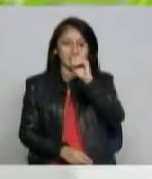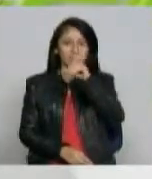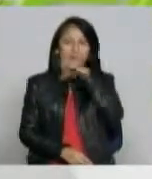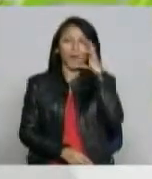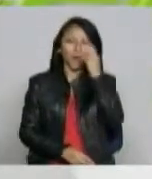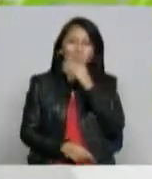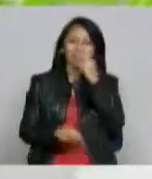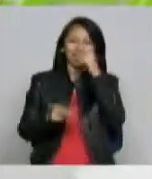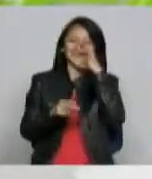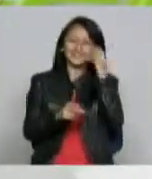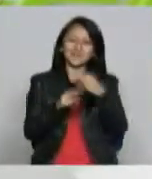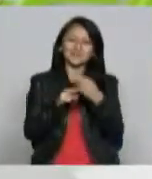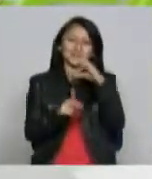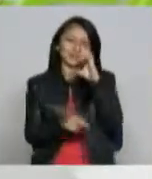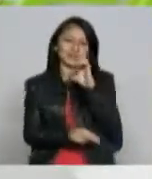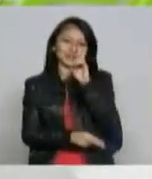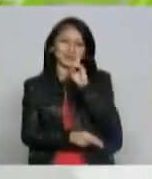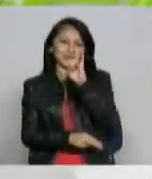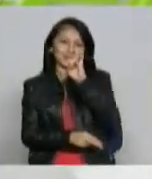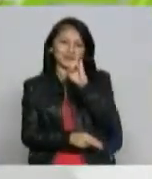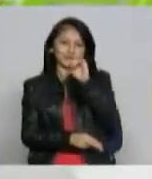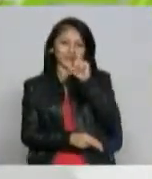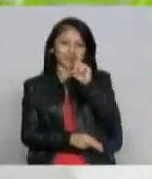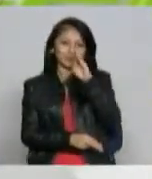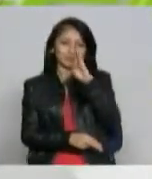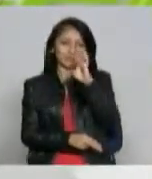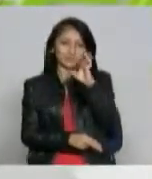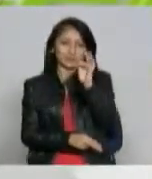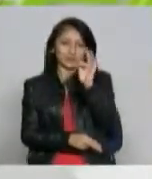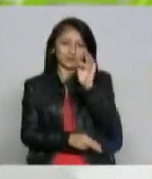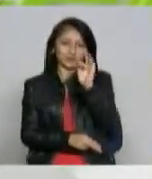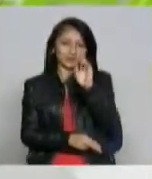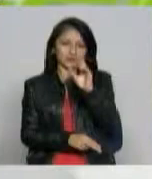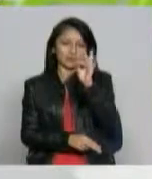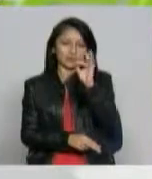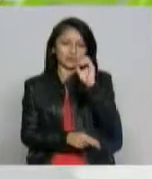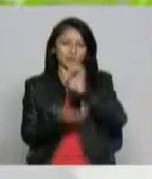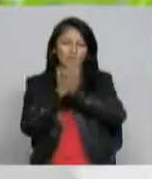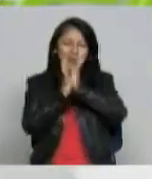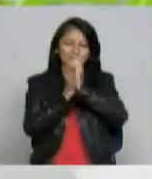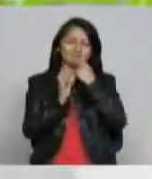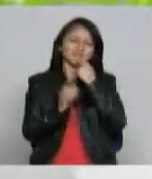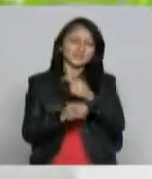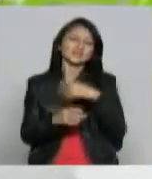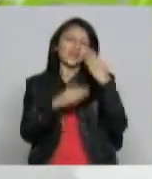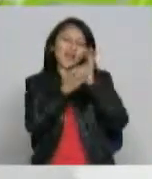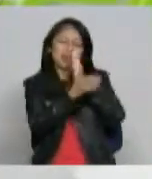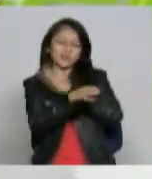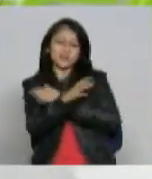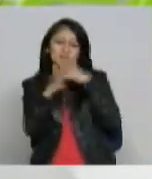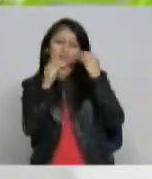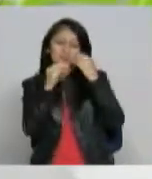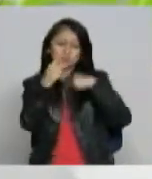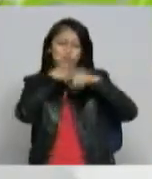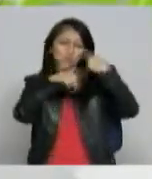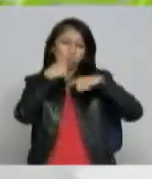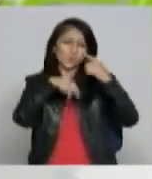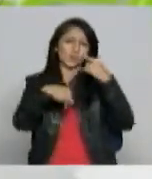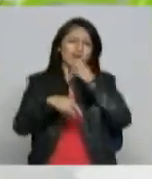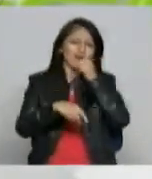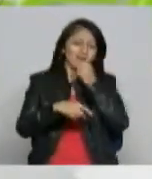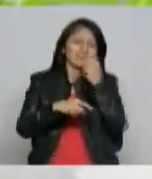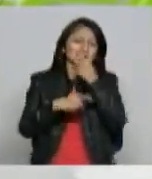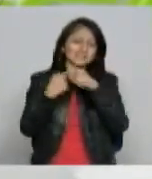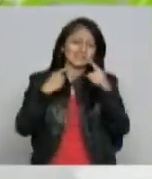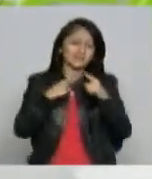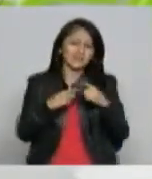Heriberto de la Calle Garzón escribió un nuevo capítulo de los géneros televisivos que no habían dejado huella en Colombia Garzón